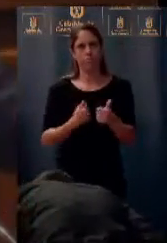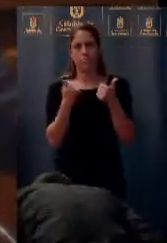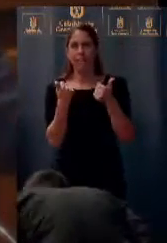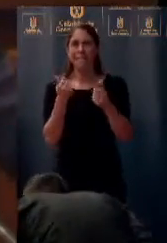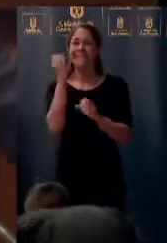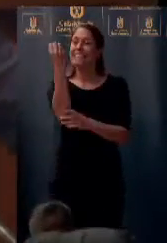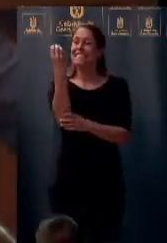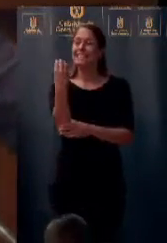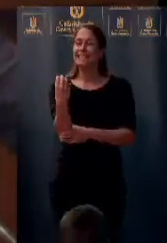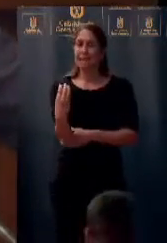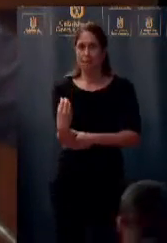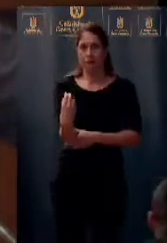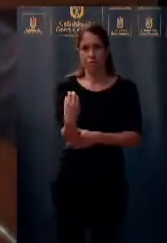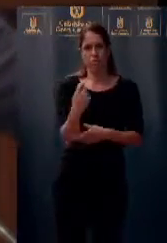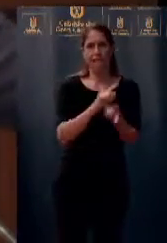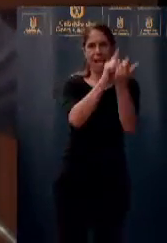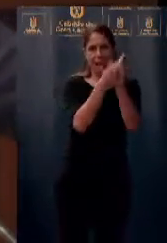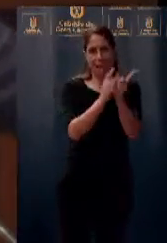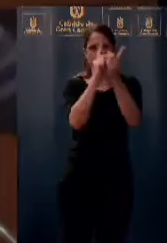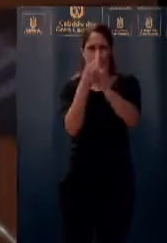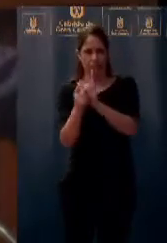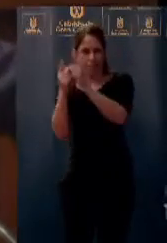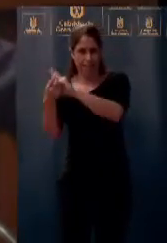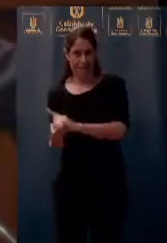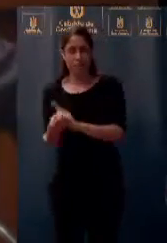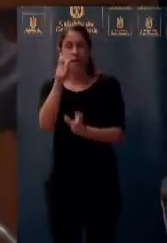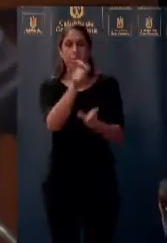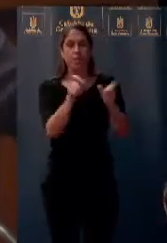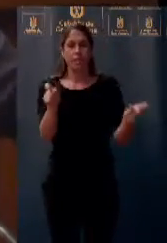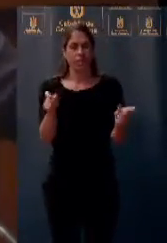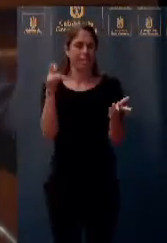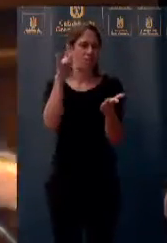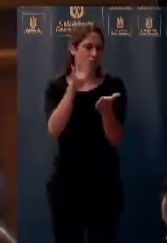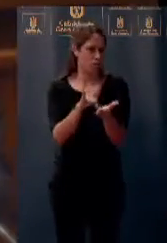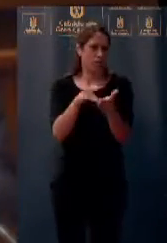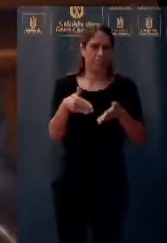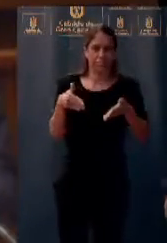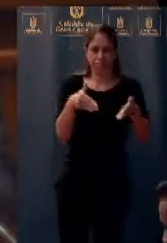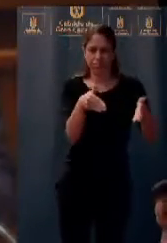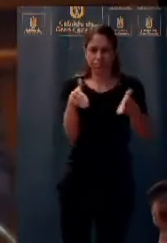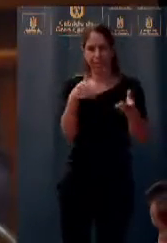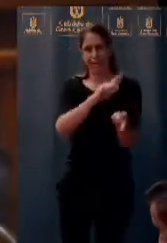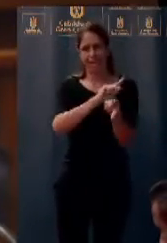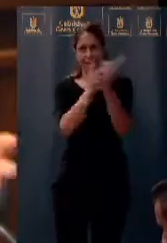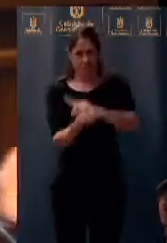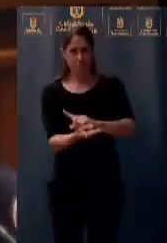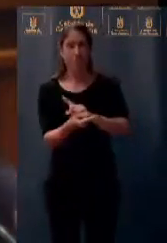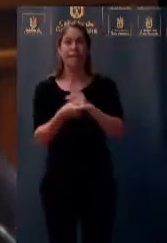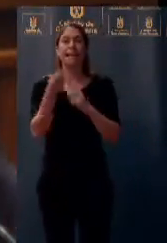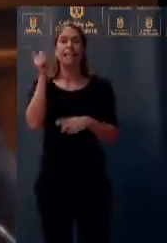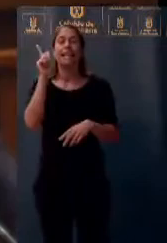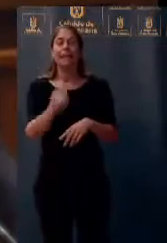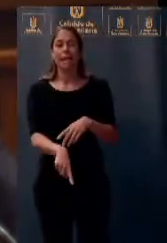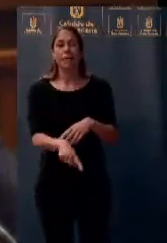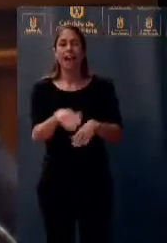semáforos se cambian de sitio, y no está donde la gente suele pasar, y no ha pasado siempre. Y en tercer lugar, y sobre todo este, que se ha quedado